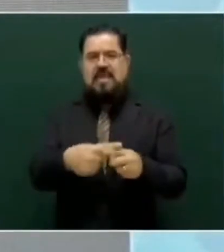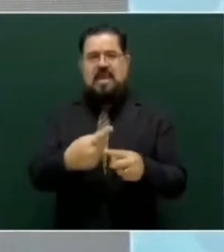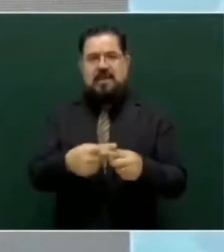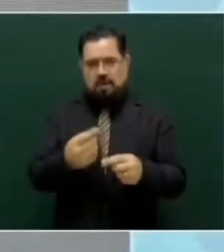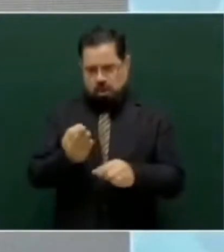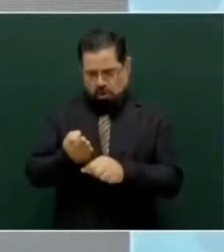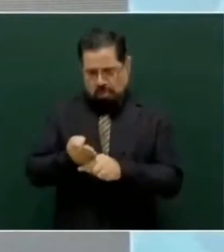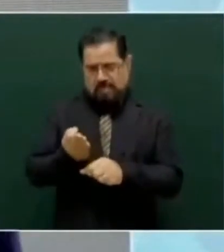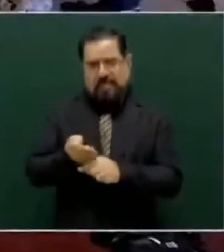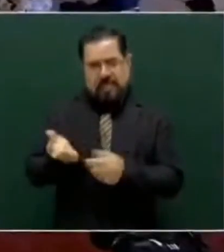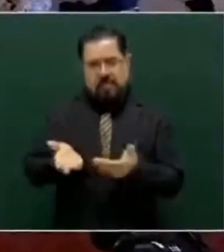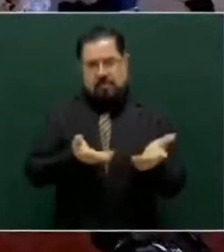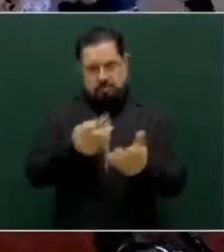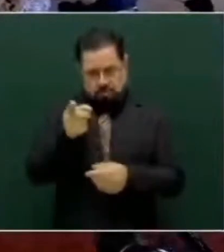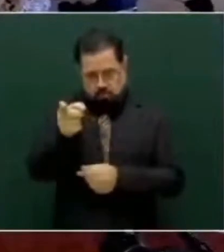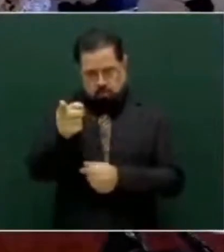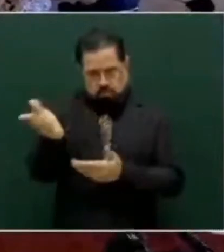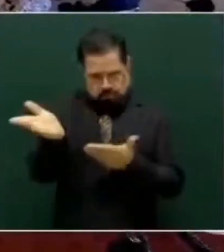¿Sí? ¿Tú?